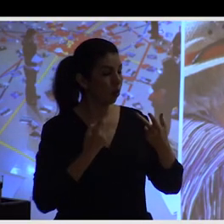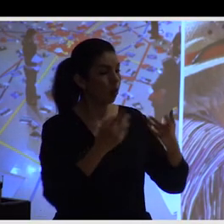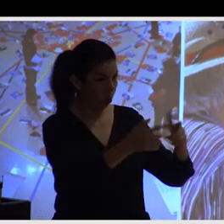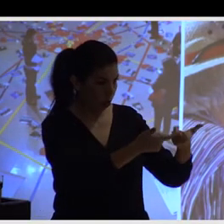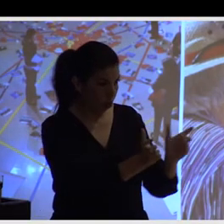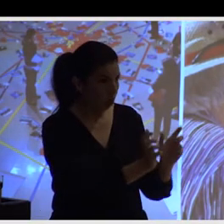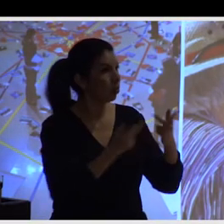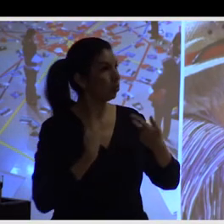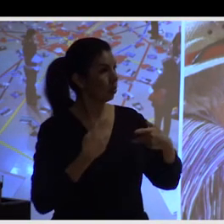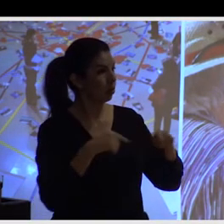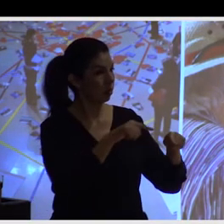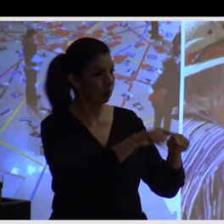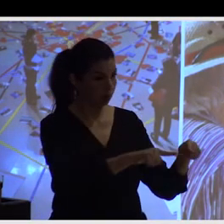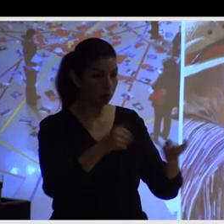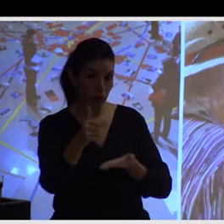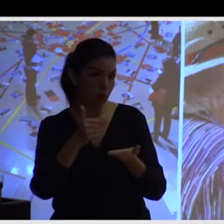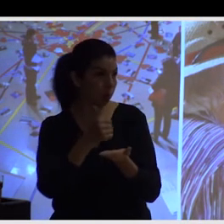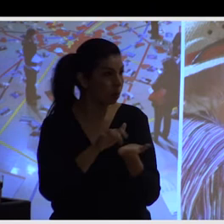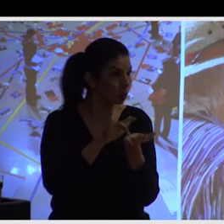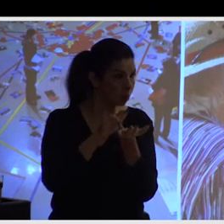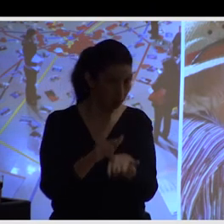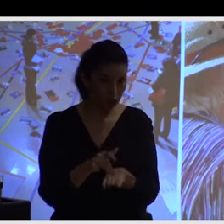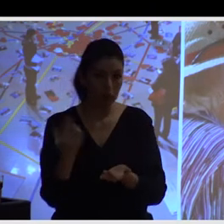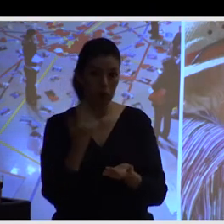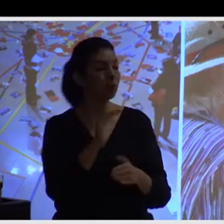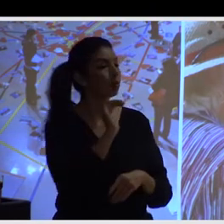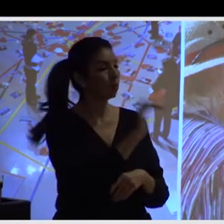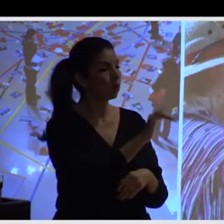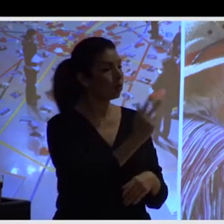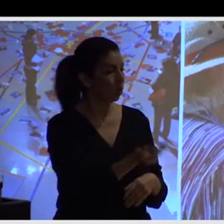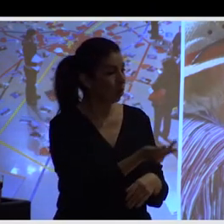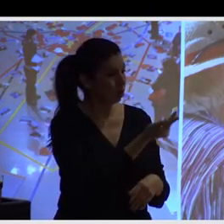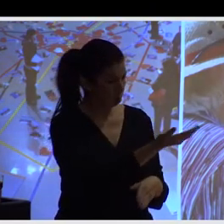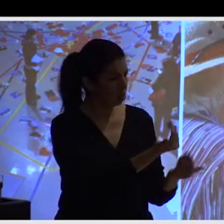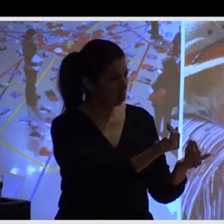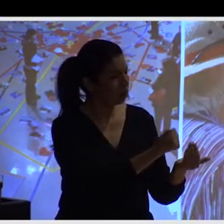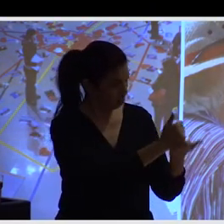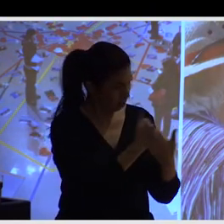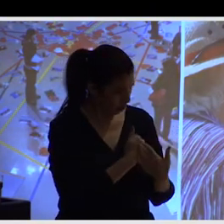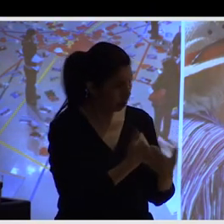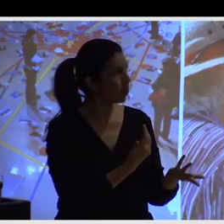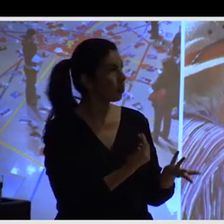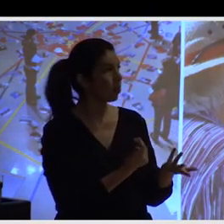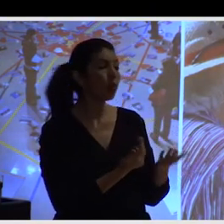y tenemos ya desde hace años unos métodos bastante probados para